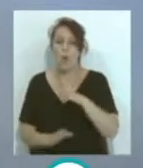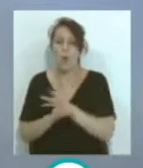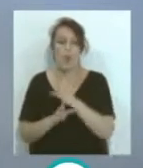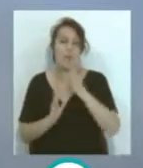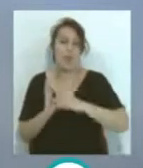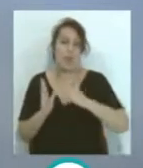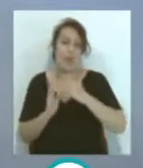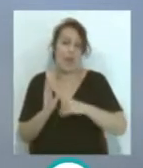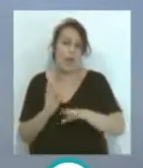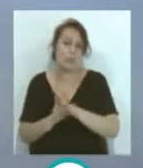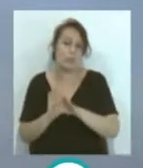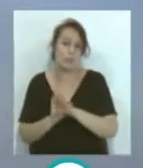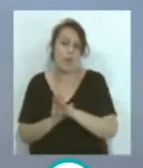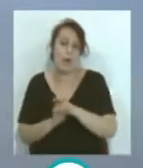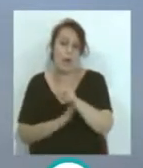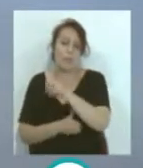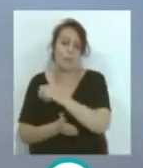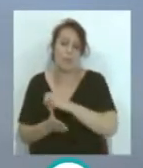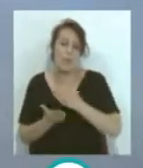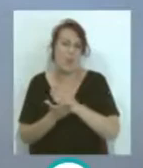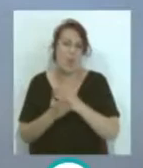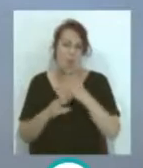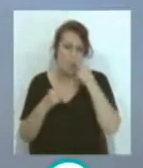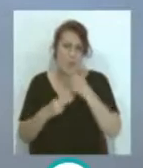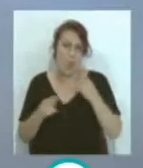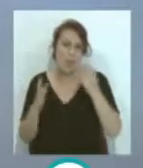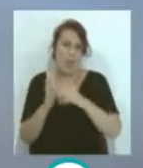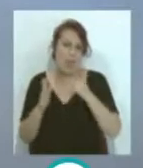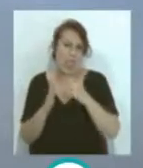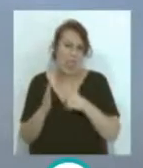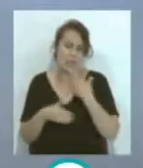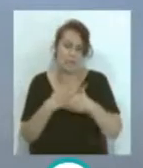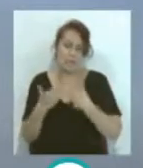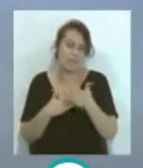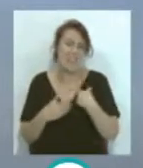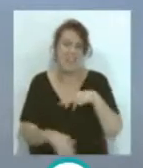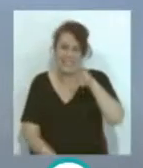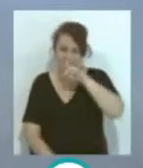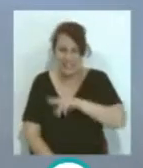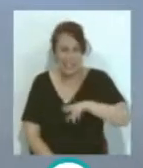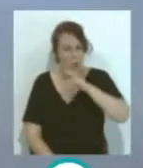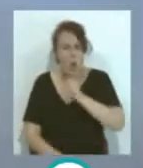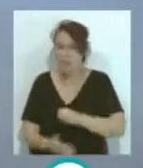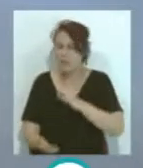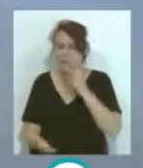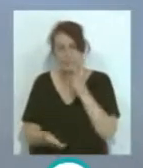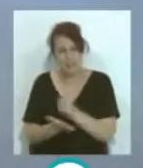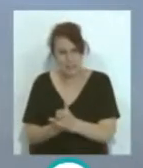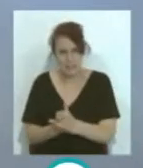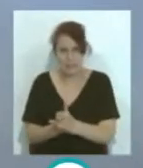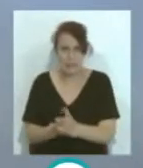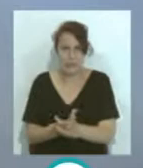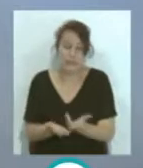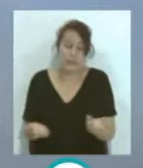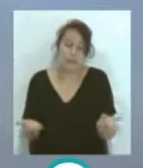pululando por los medios públicos valencianos y demás... ...insistiendo en que otra vez esto... ...cuando ya